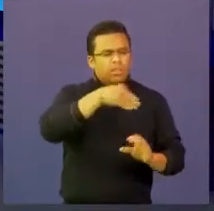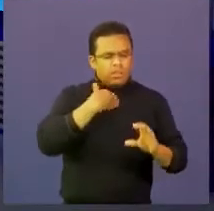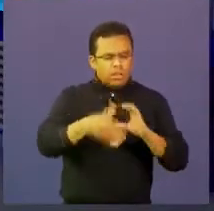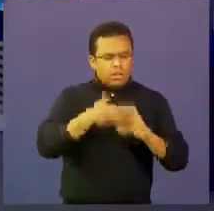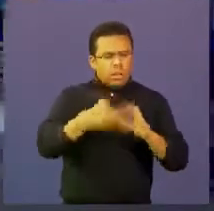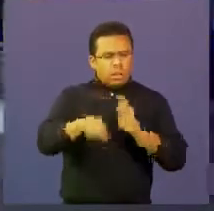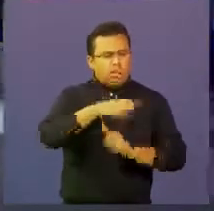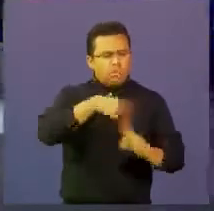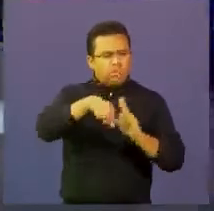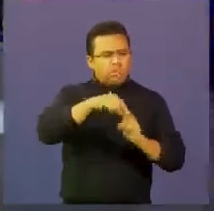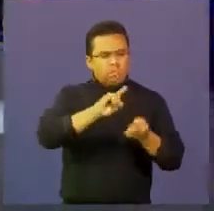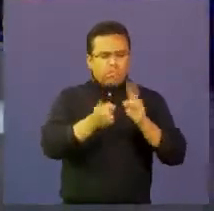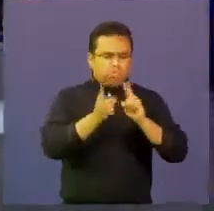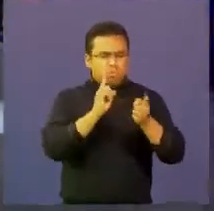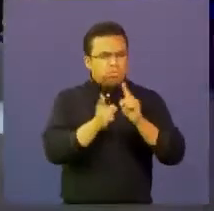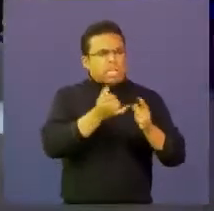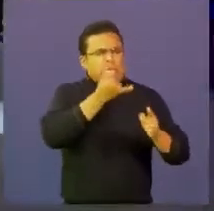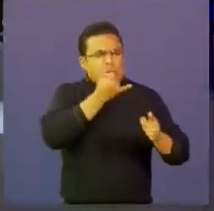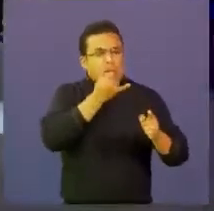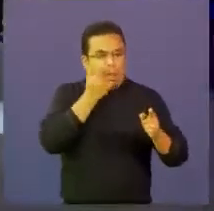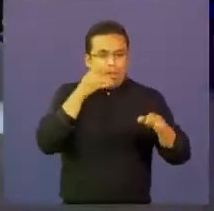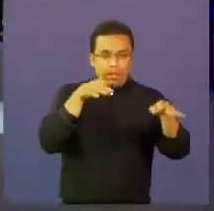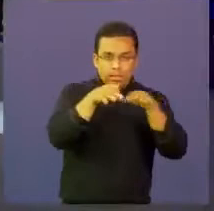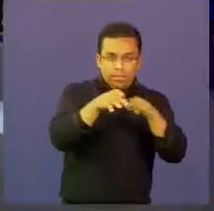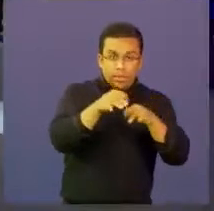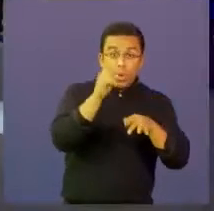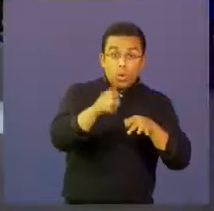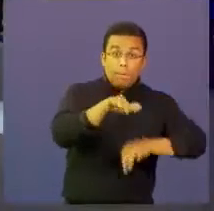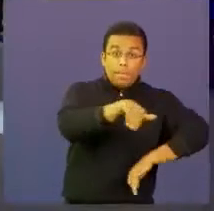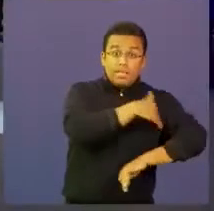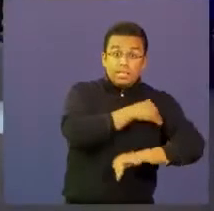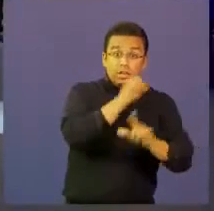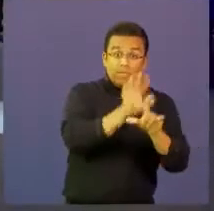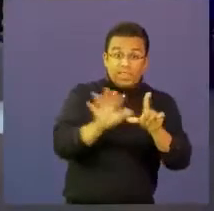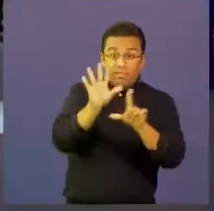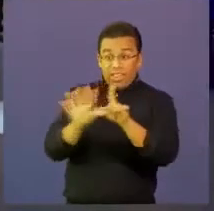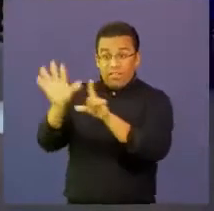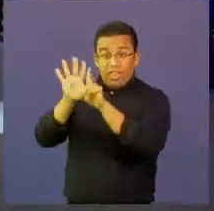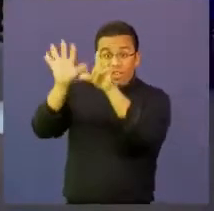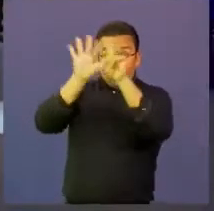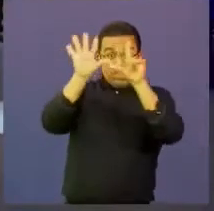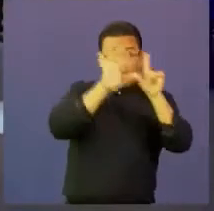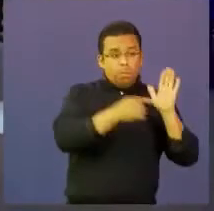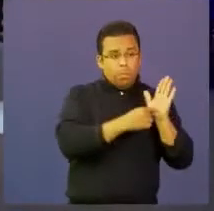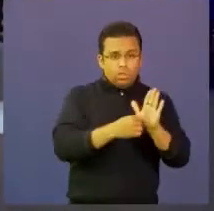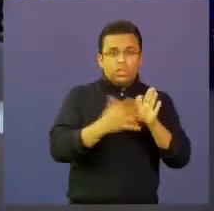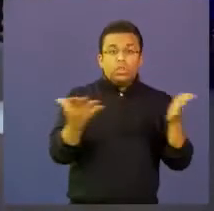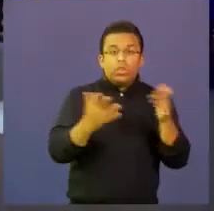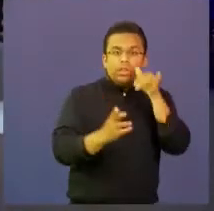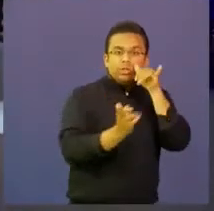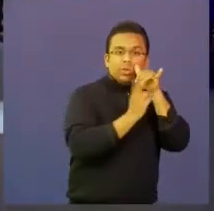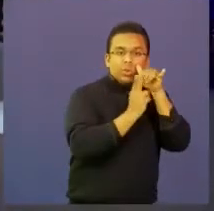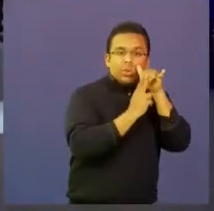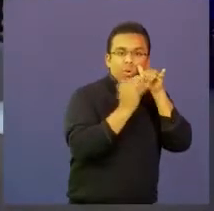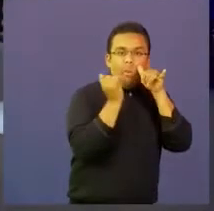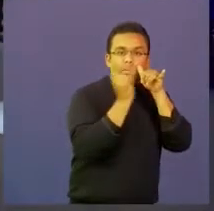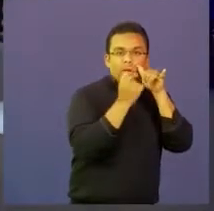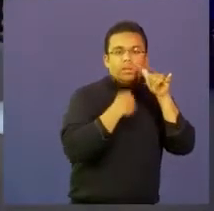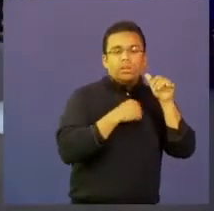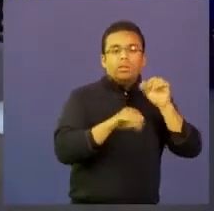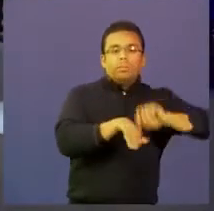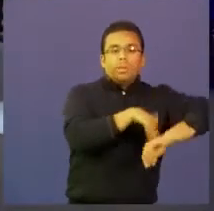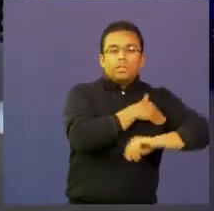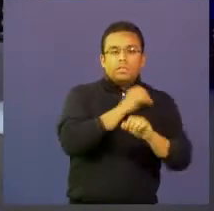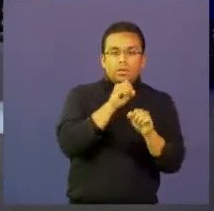esto el Ministerio ha generado un montón de herramientas y videos educativos animados que los pueden encontrar en el canal de YouTube del Ministerio, Ministerio de Ambiente y